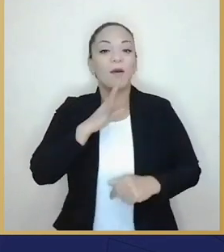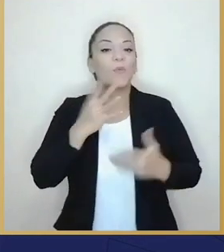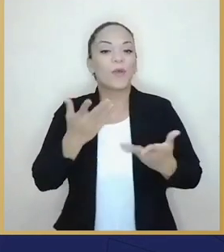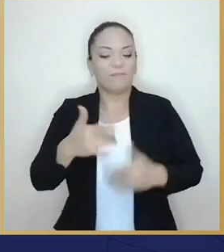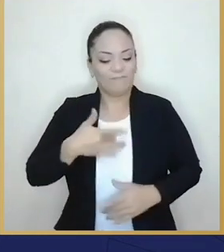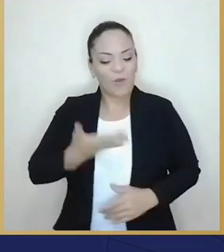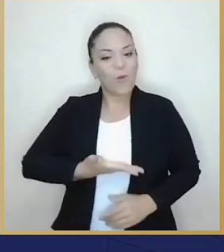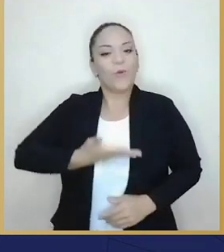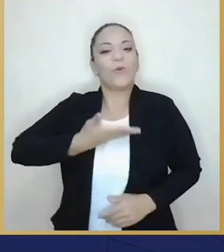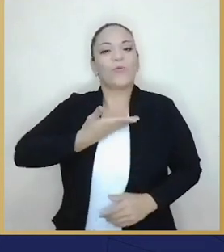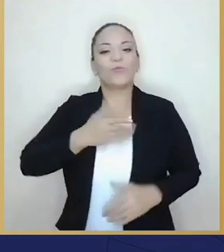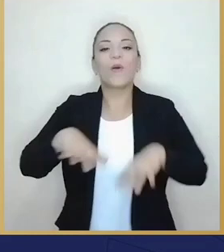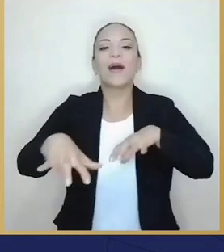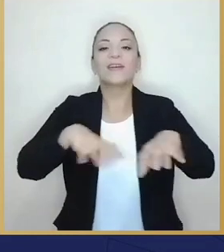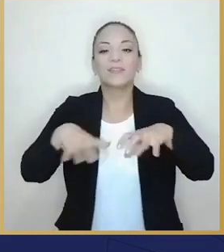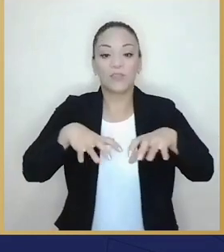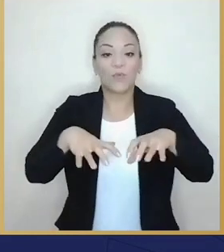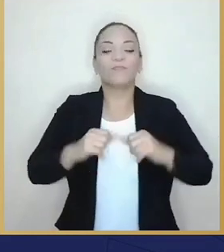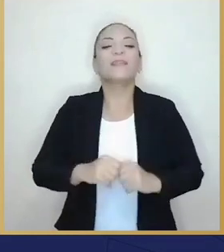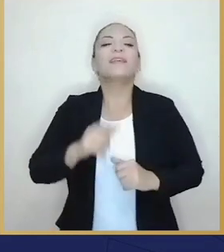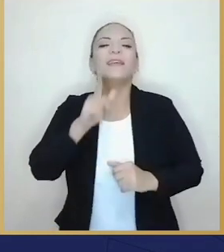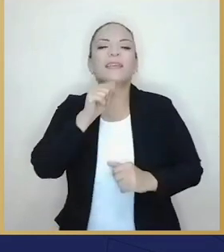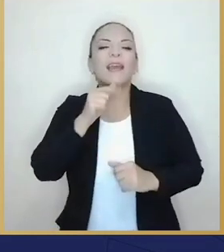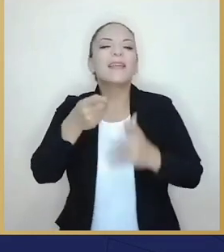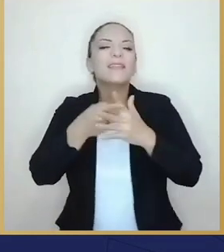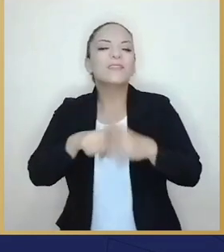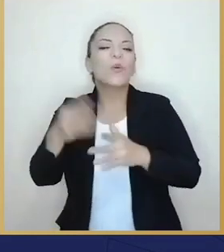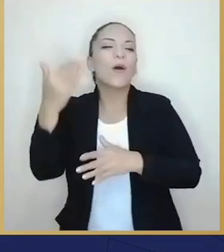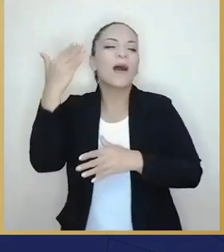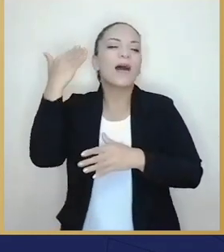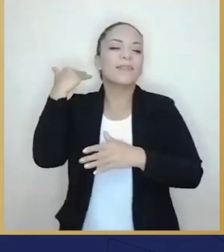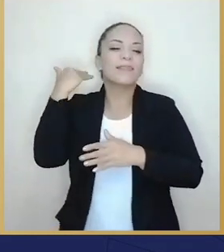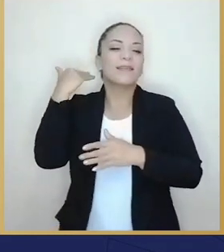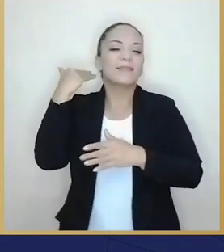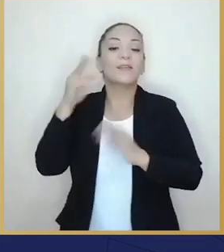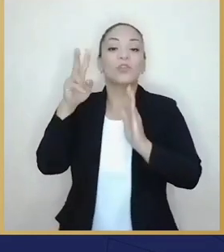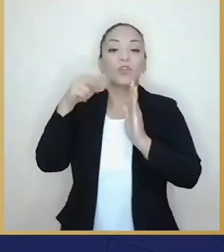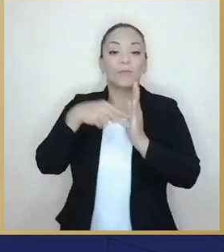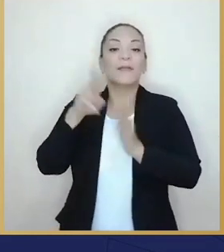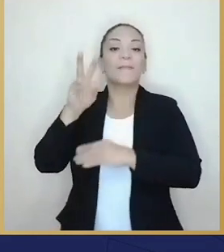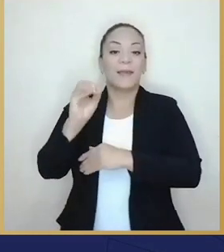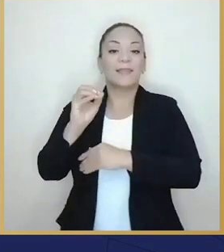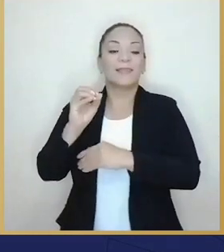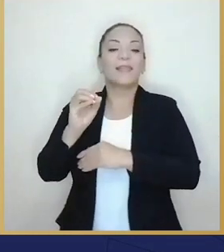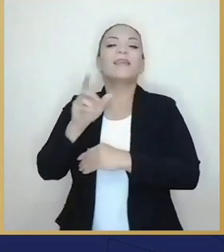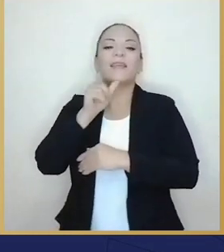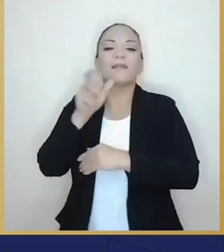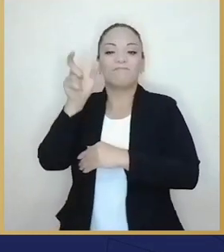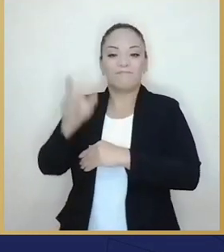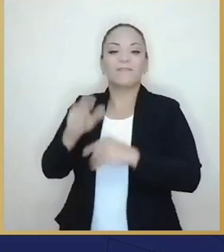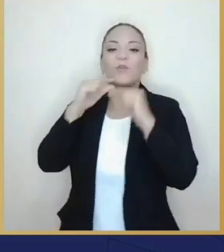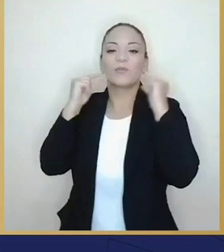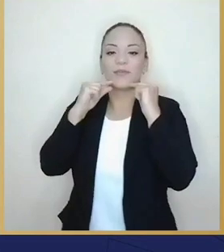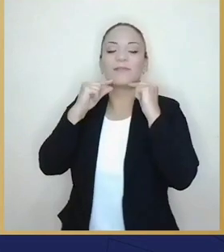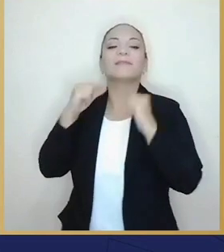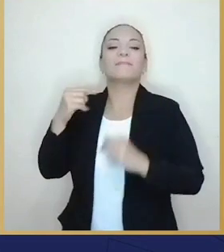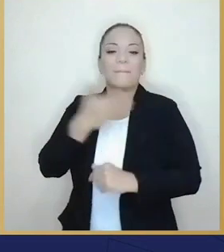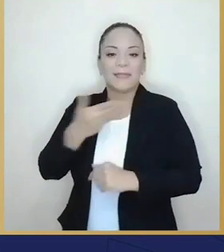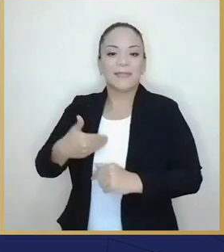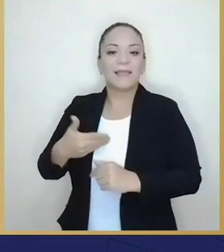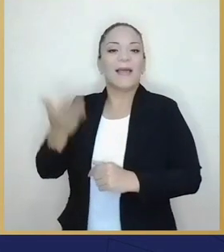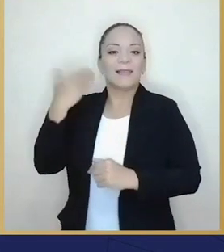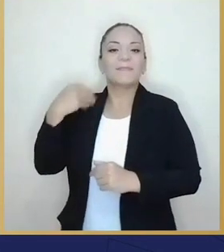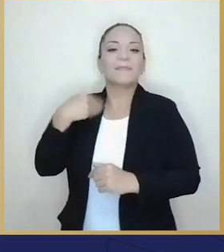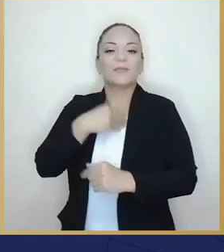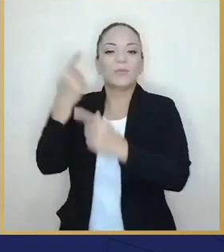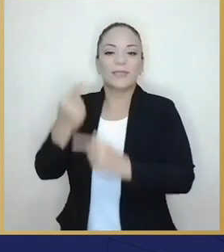profundo orgullo de una acción que inició nuestro actual presidente siendo ministro de Hacienda allá por el 2020. Se los